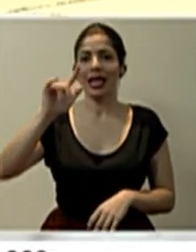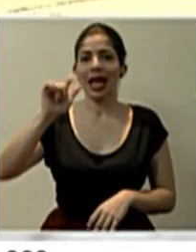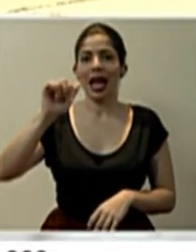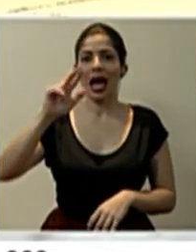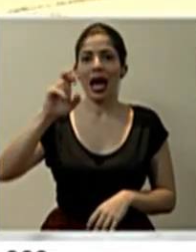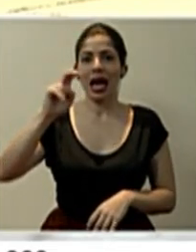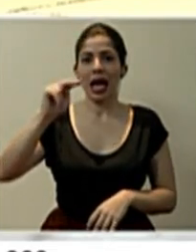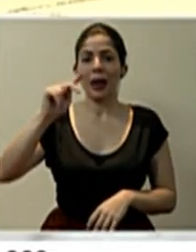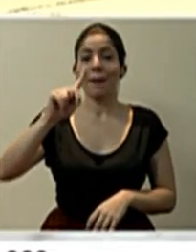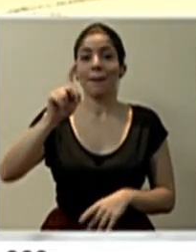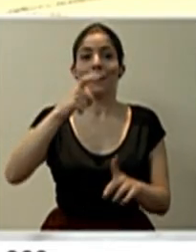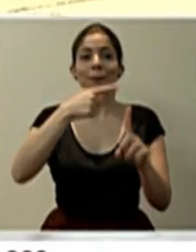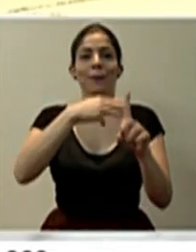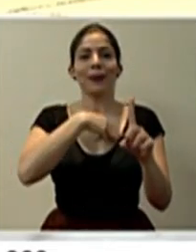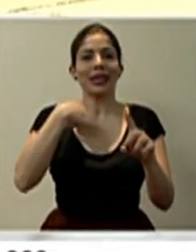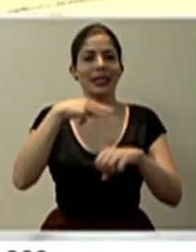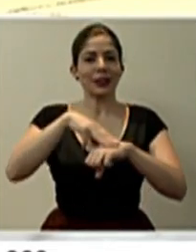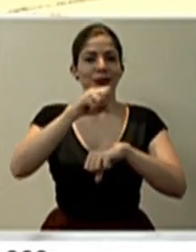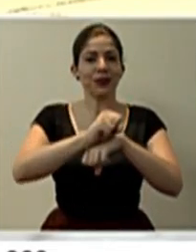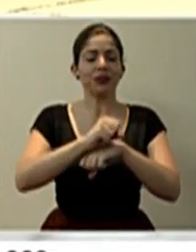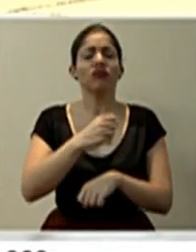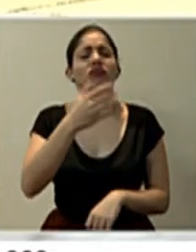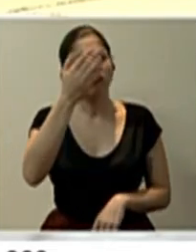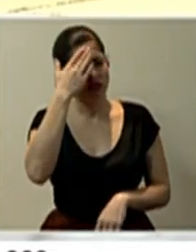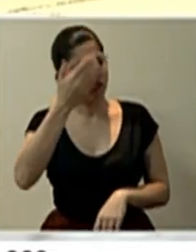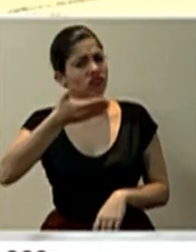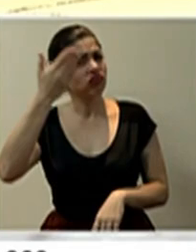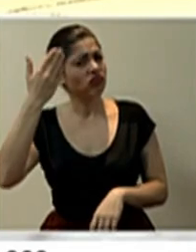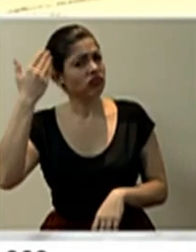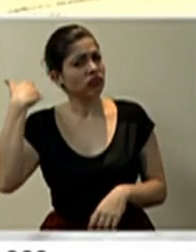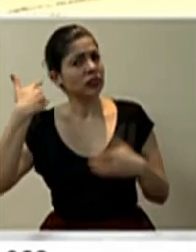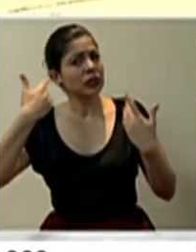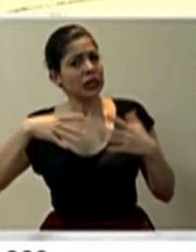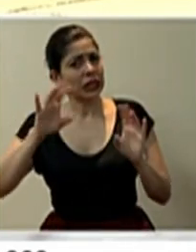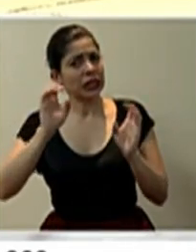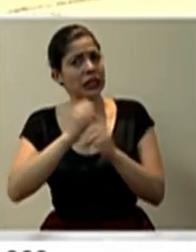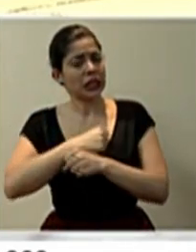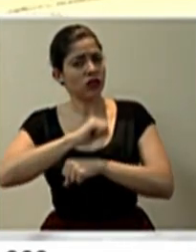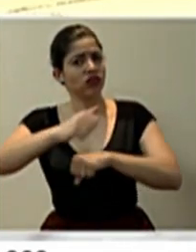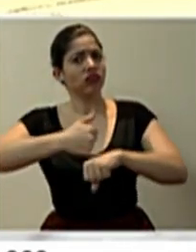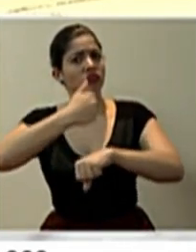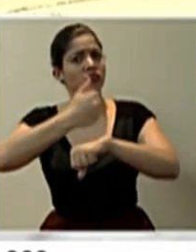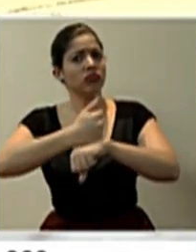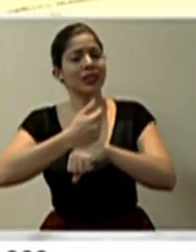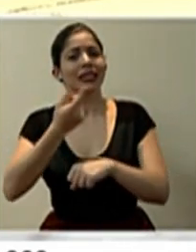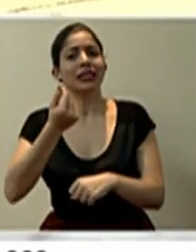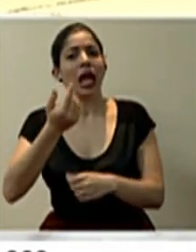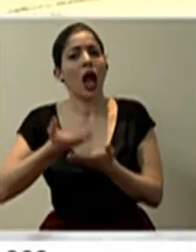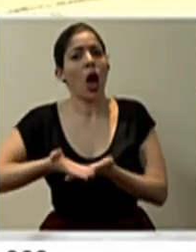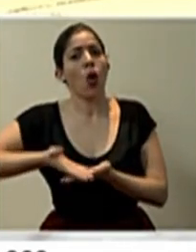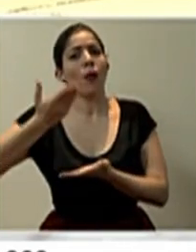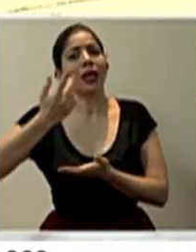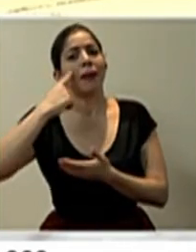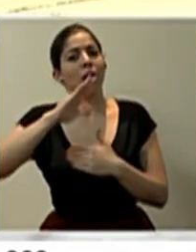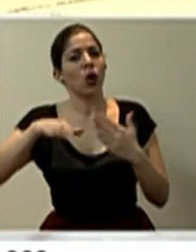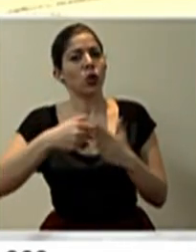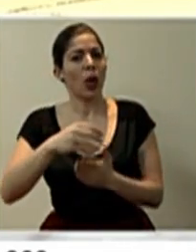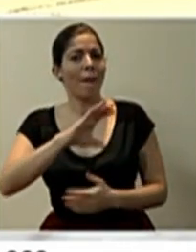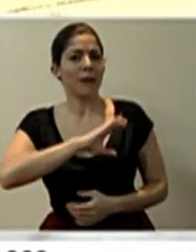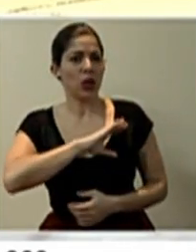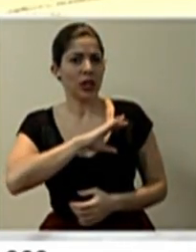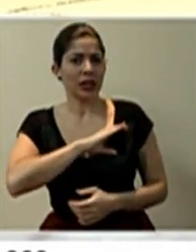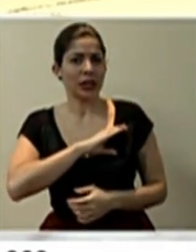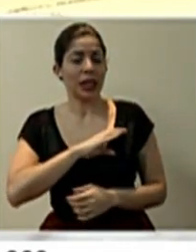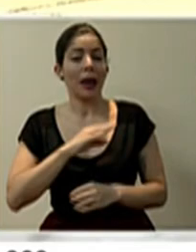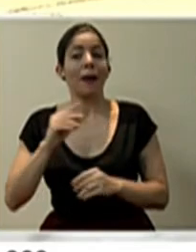al ministro Soto. Sabemos que en días anteriores se llevó a cabo y se materializó el aumento de salario para todas las policías y